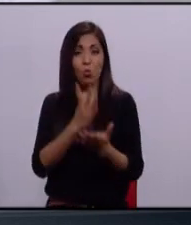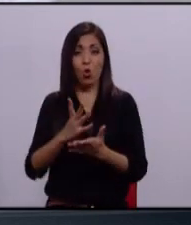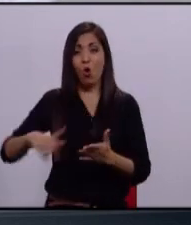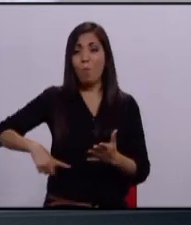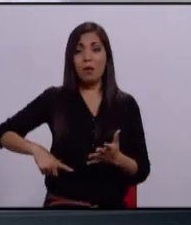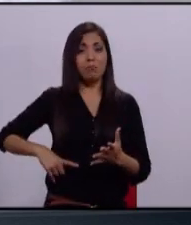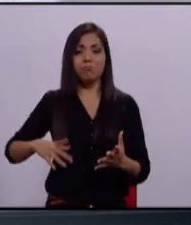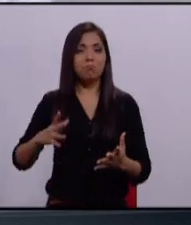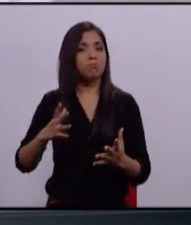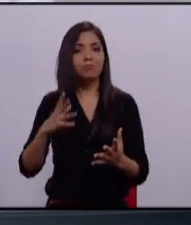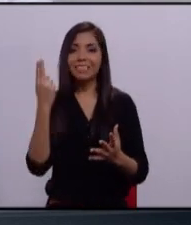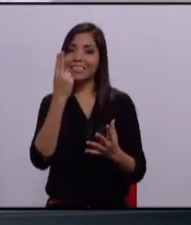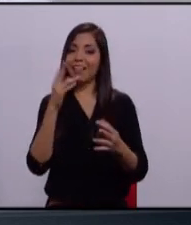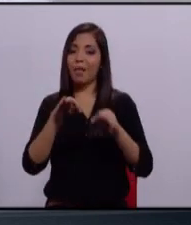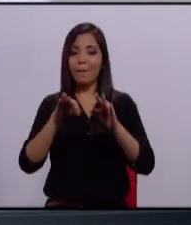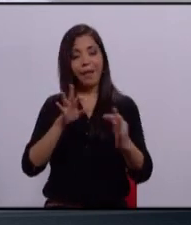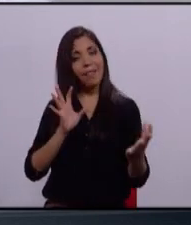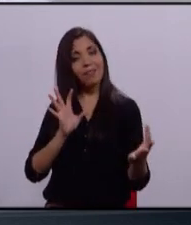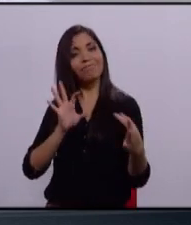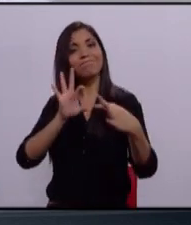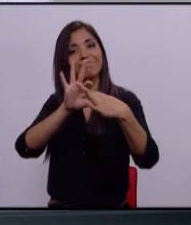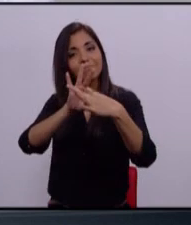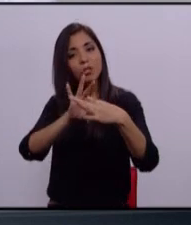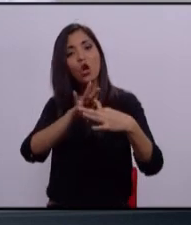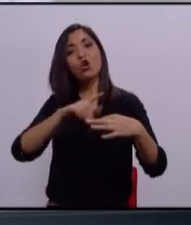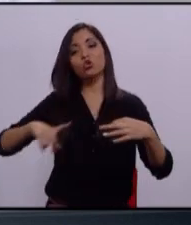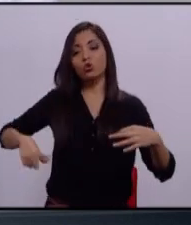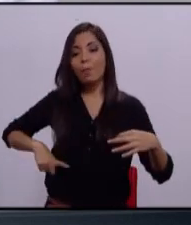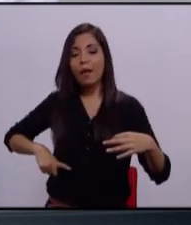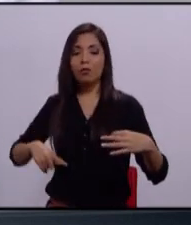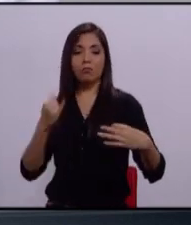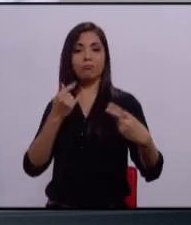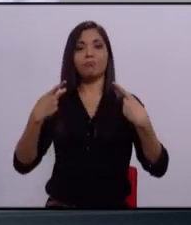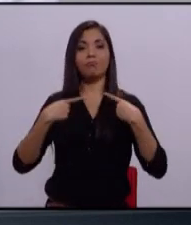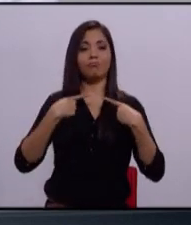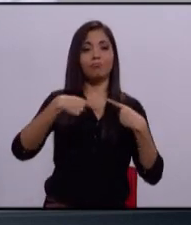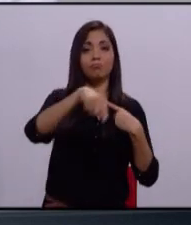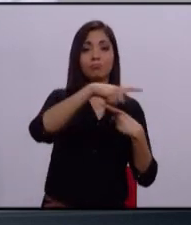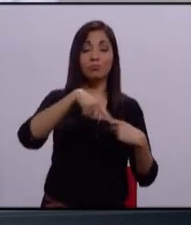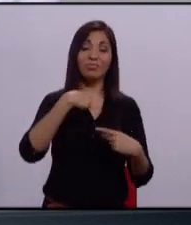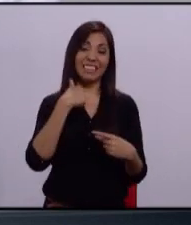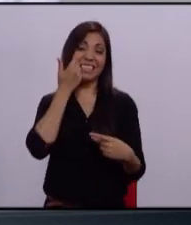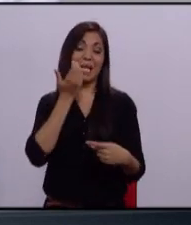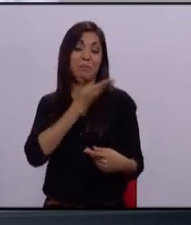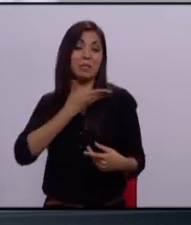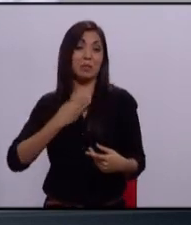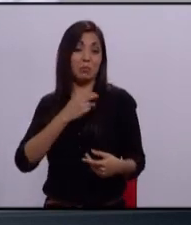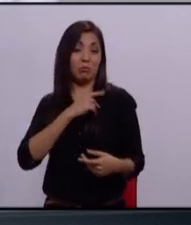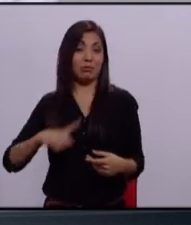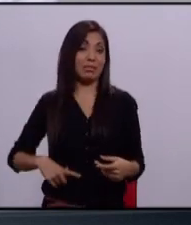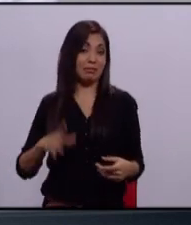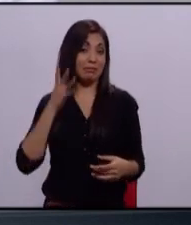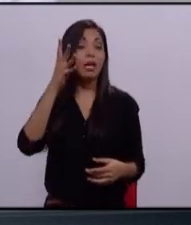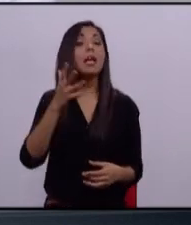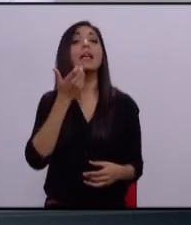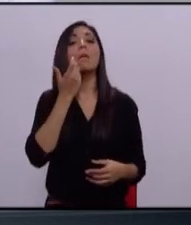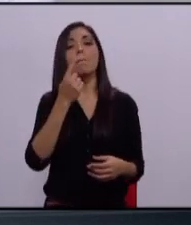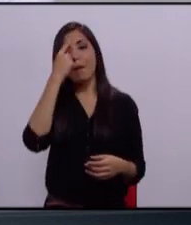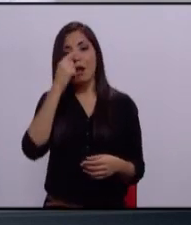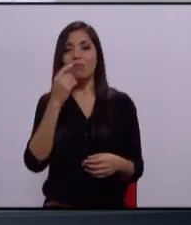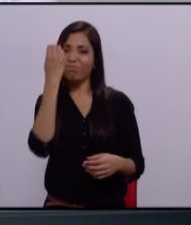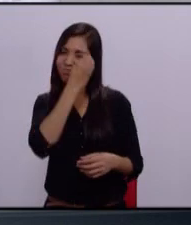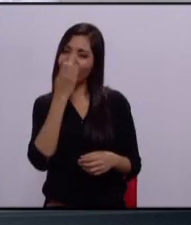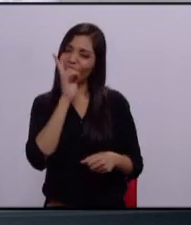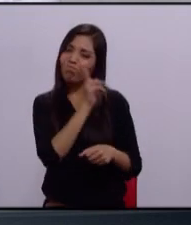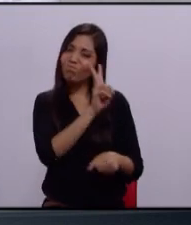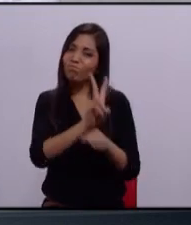Necesitamos trabajar en armonía, sociedad y gobierno. Como presidente municipal revisaré de manera personal y puntual